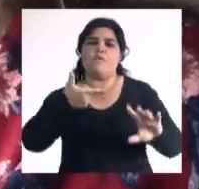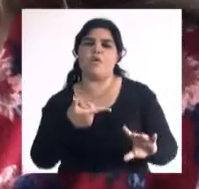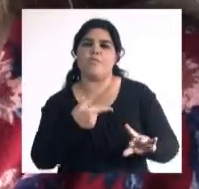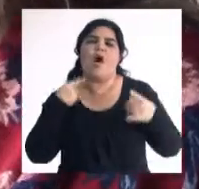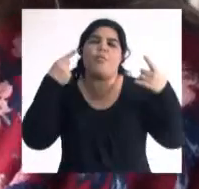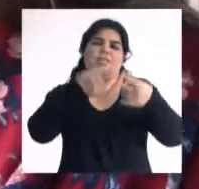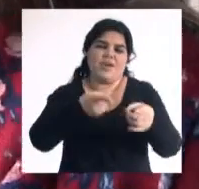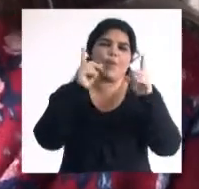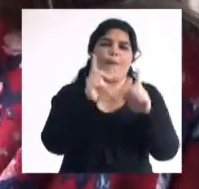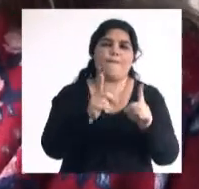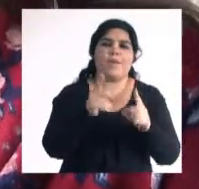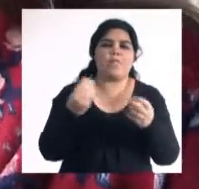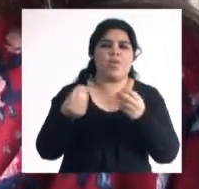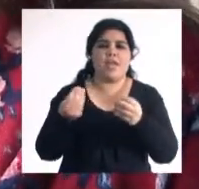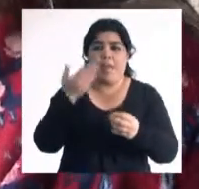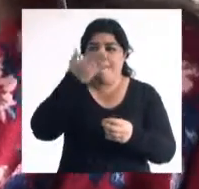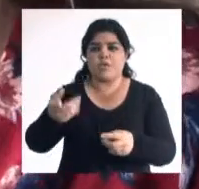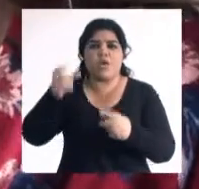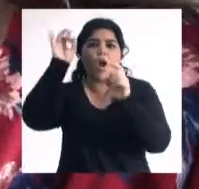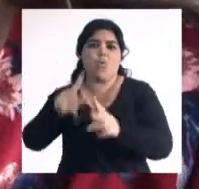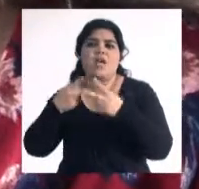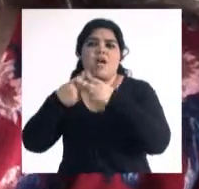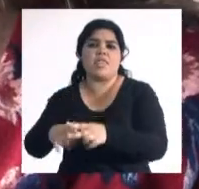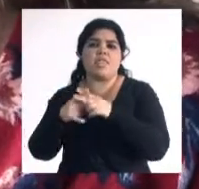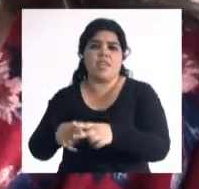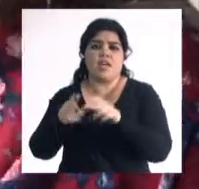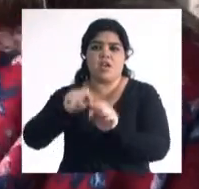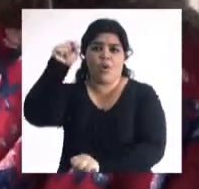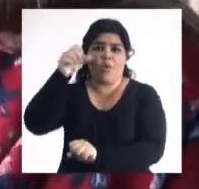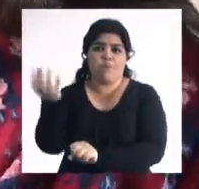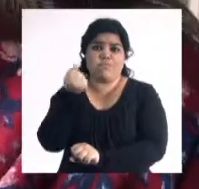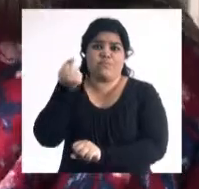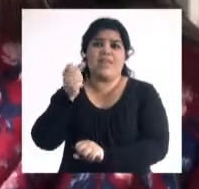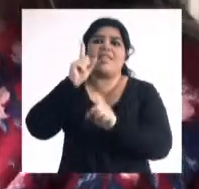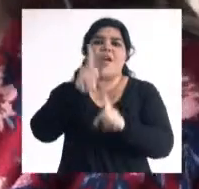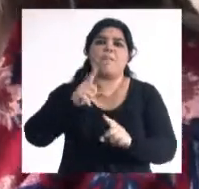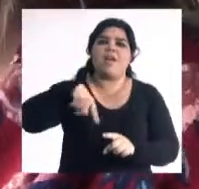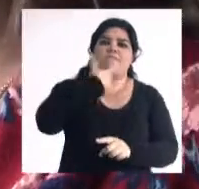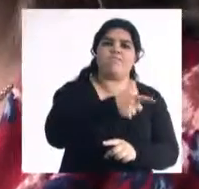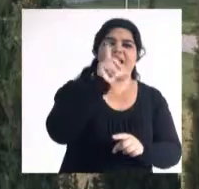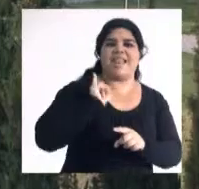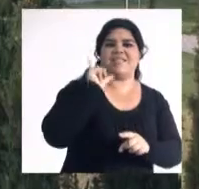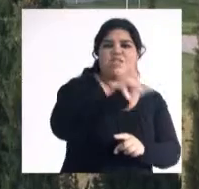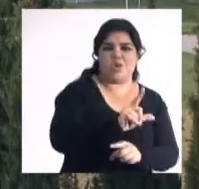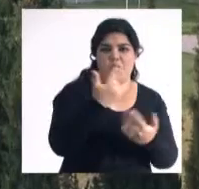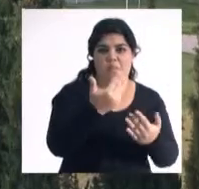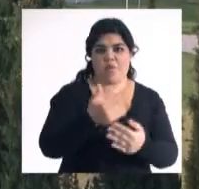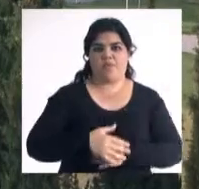ese objetivo, que el estudiante no se quede solamente con el título de técnico, sino que siga formándose.